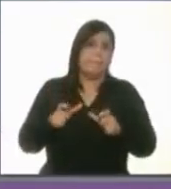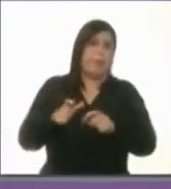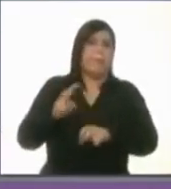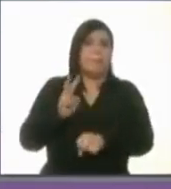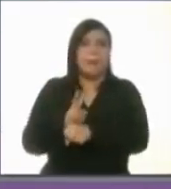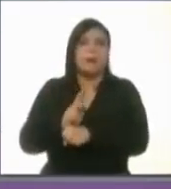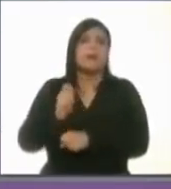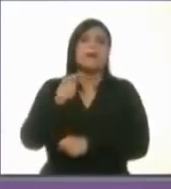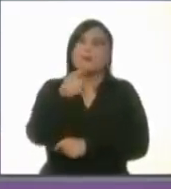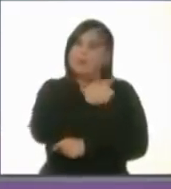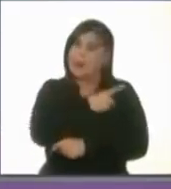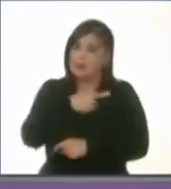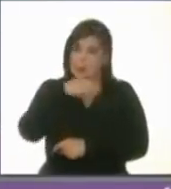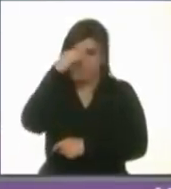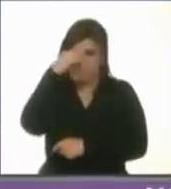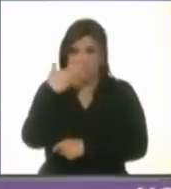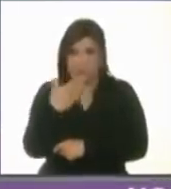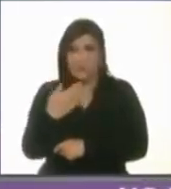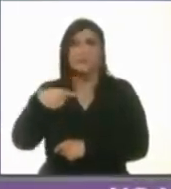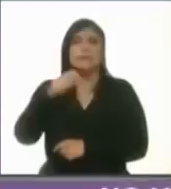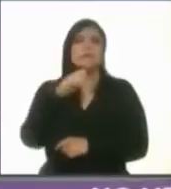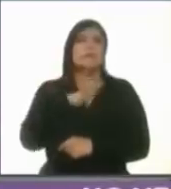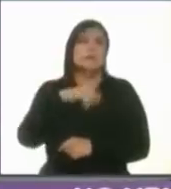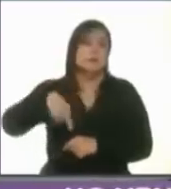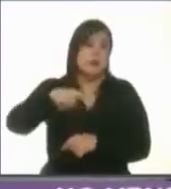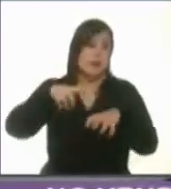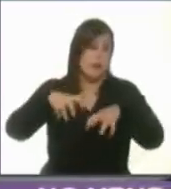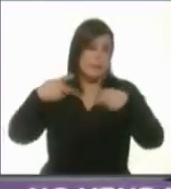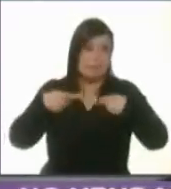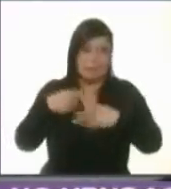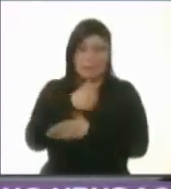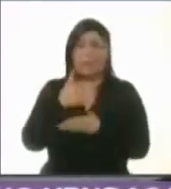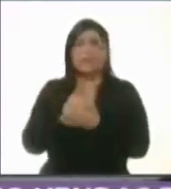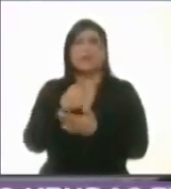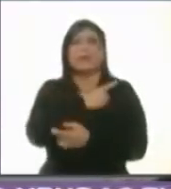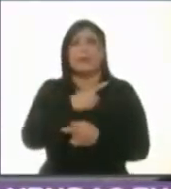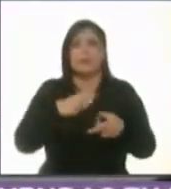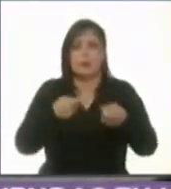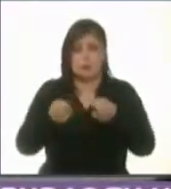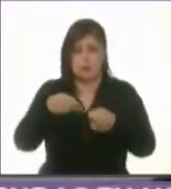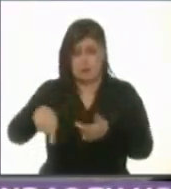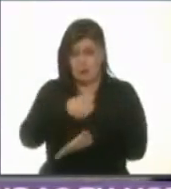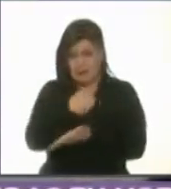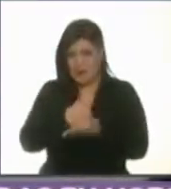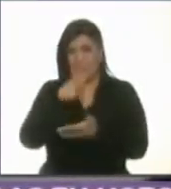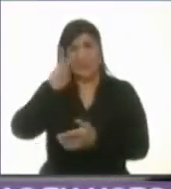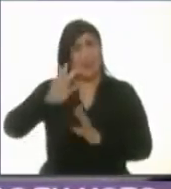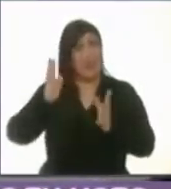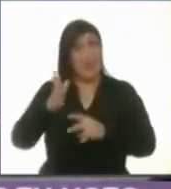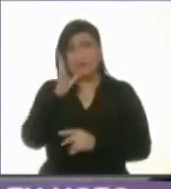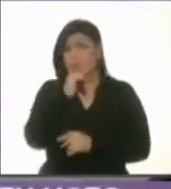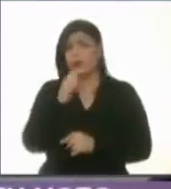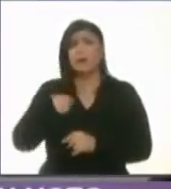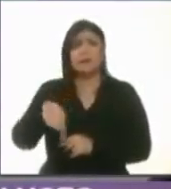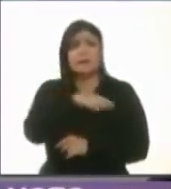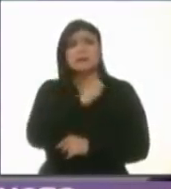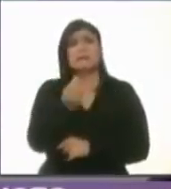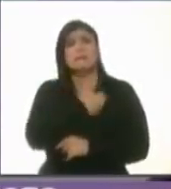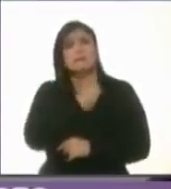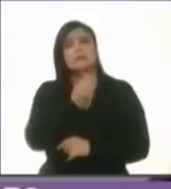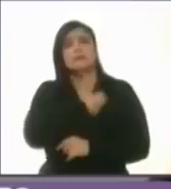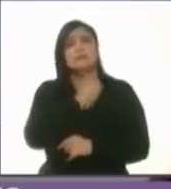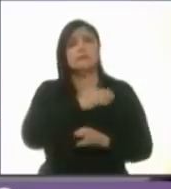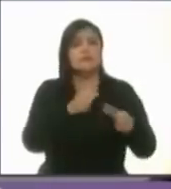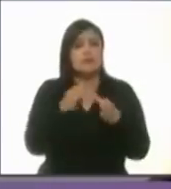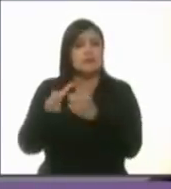Es necesario que los ciudadanos tomemos el control de esta ciudad. Ya no podemos permitir que los partidos